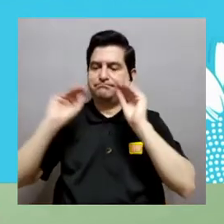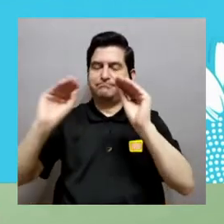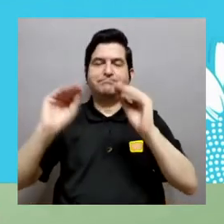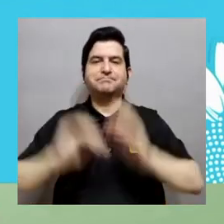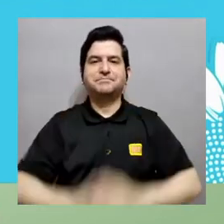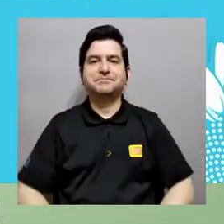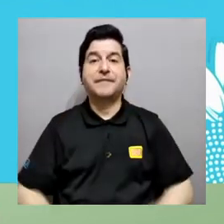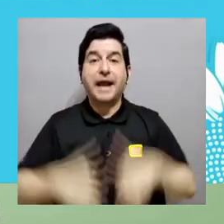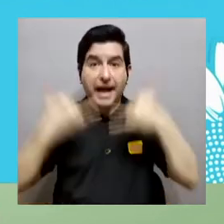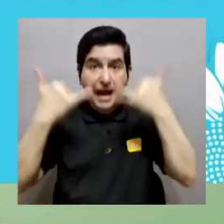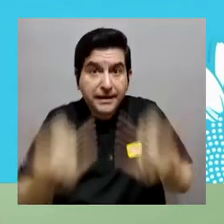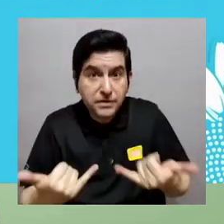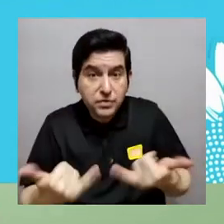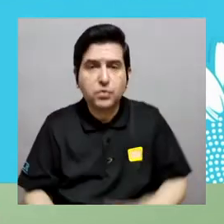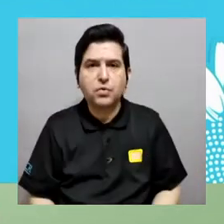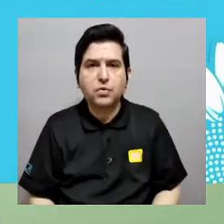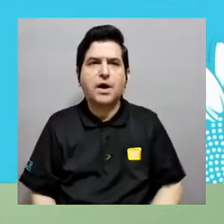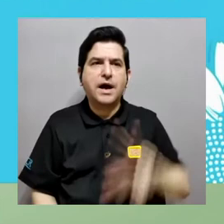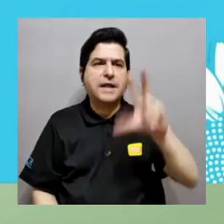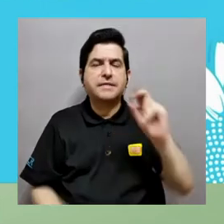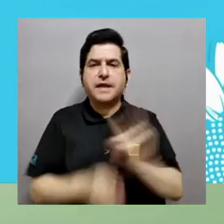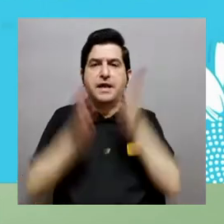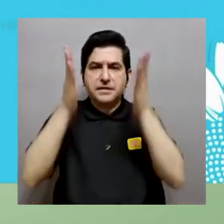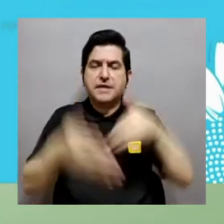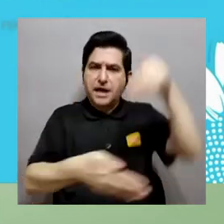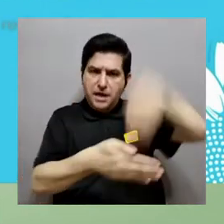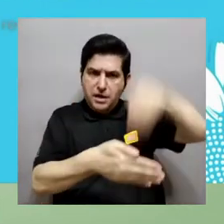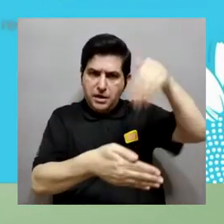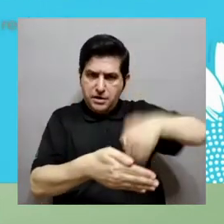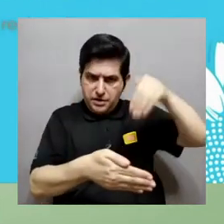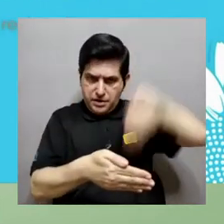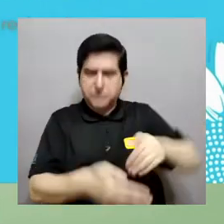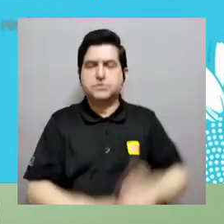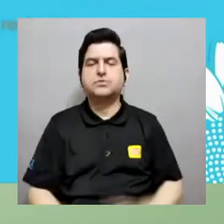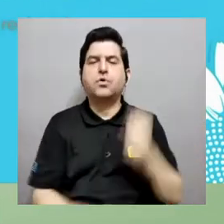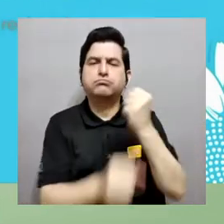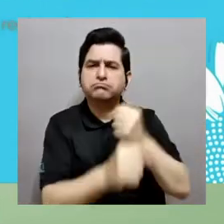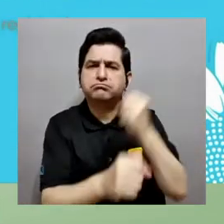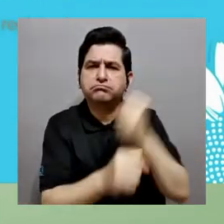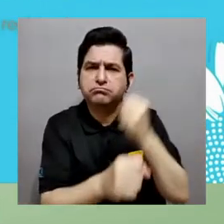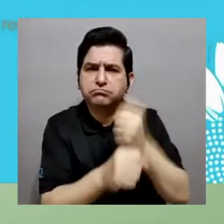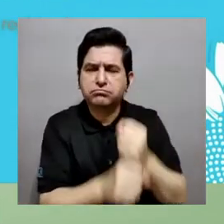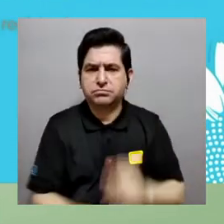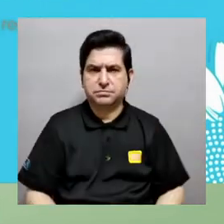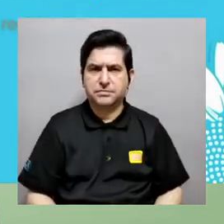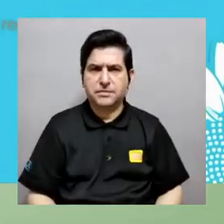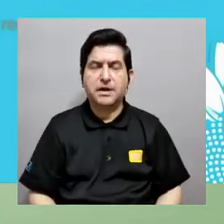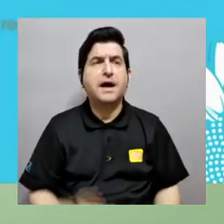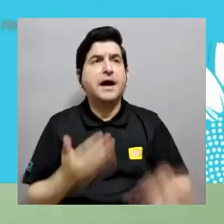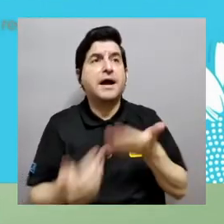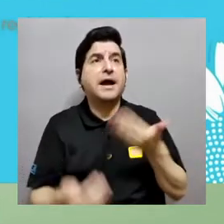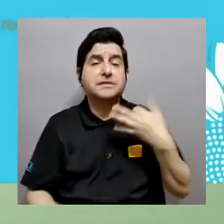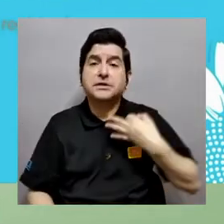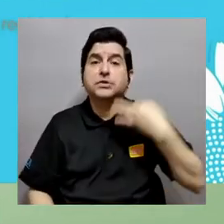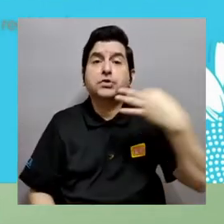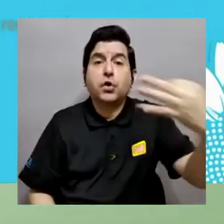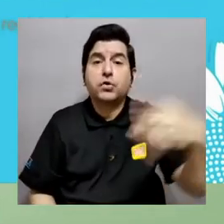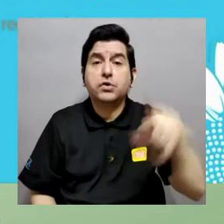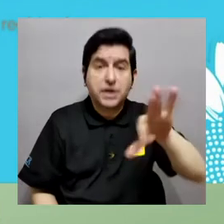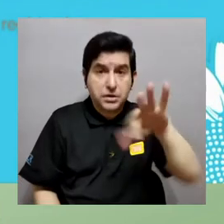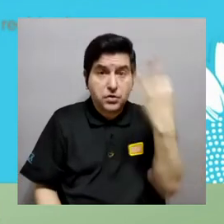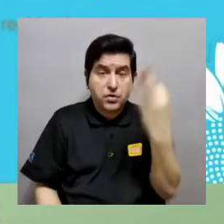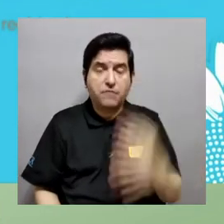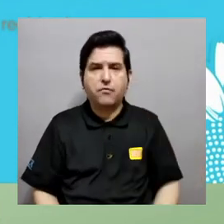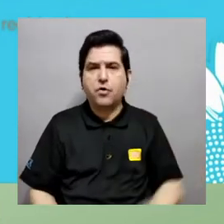poder propiciar tanto la investigación como la docencia. Actualmente tenemos más de una de 30 usuarios registrados en este momento,